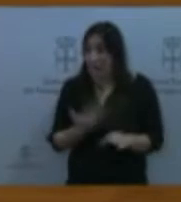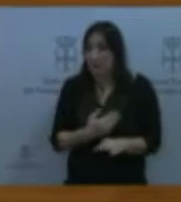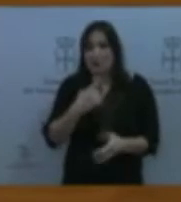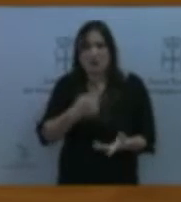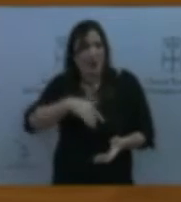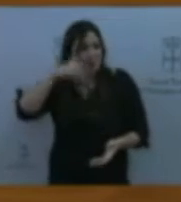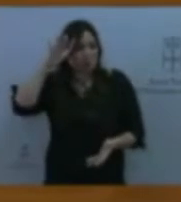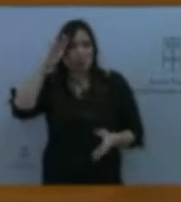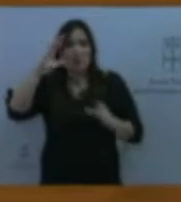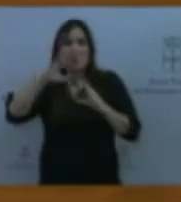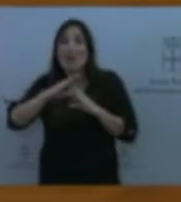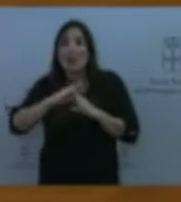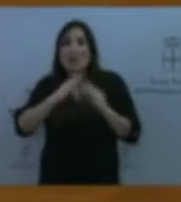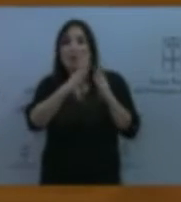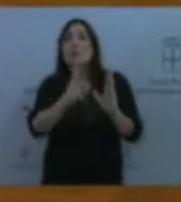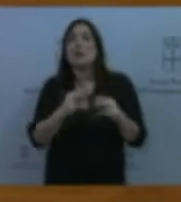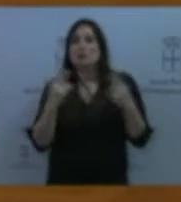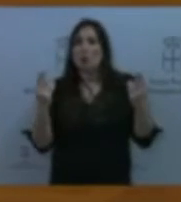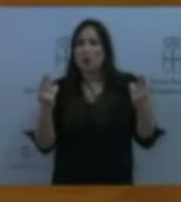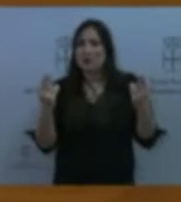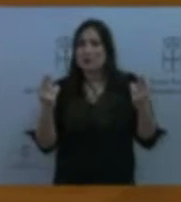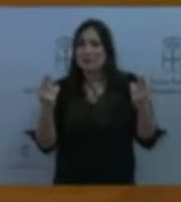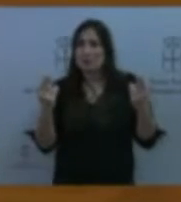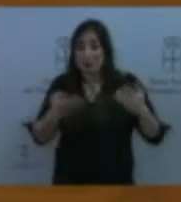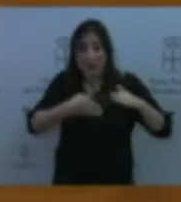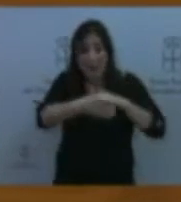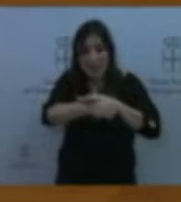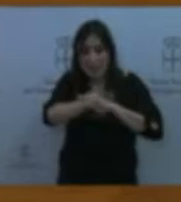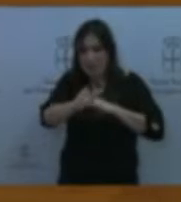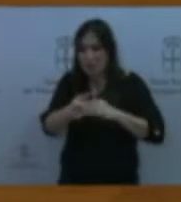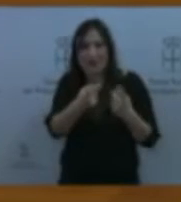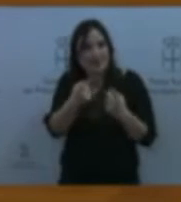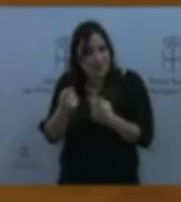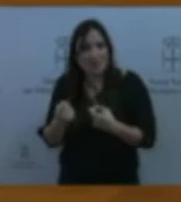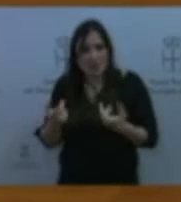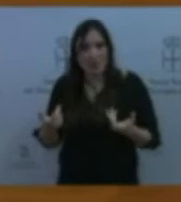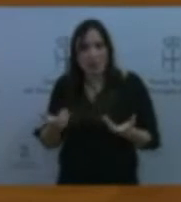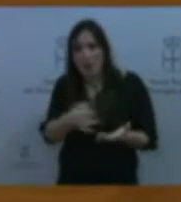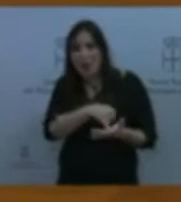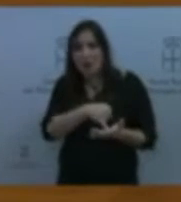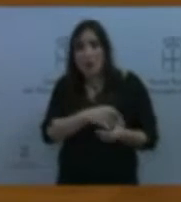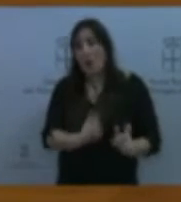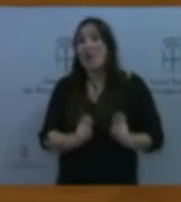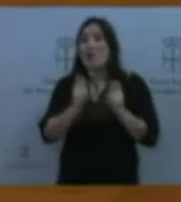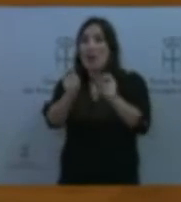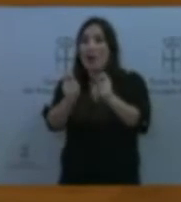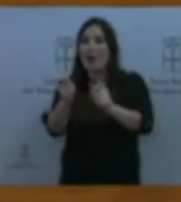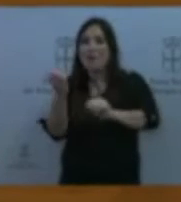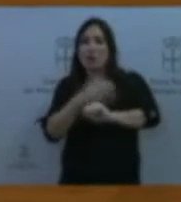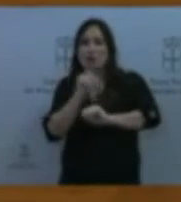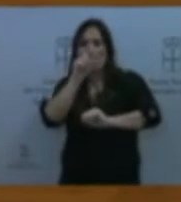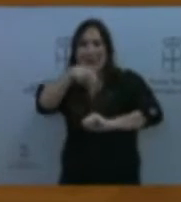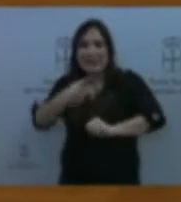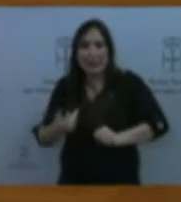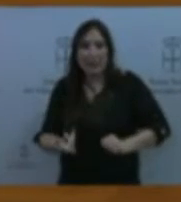públicas a las que accede la gente más necesitada, se entregaron a unos fondos buitre que pusieron en riesgo